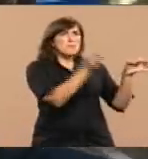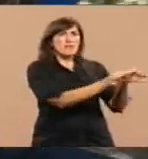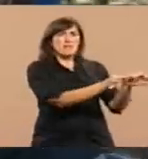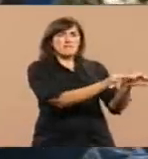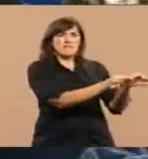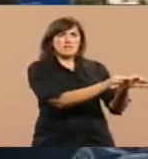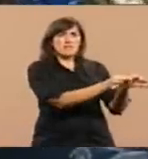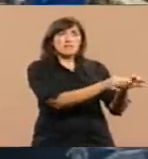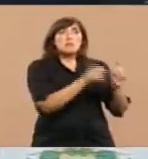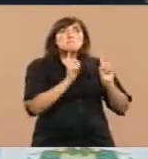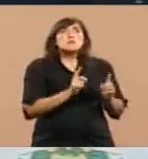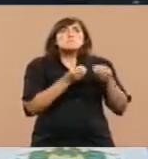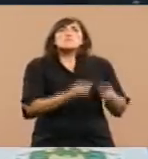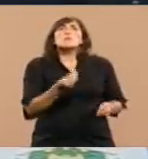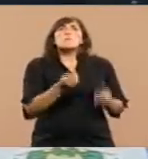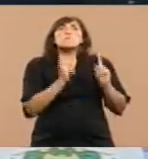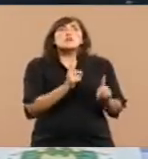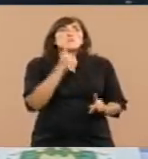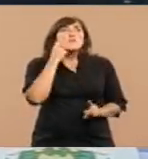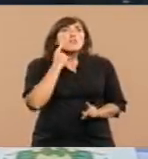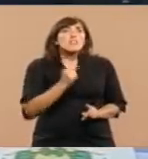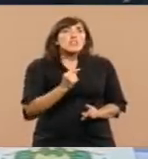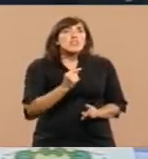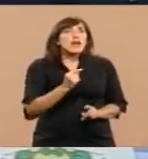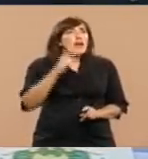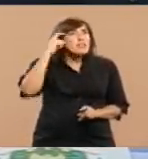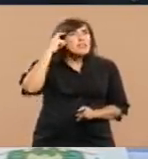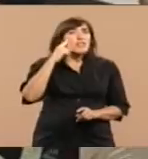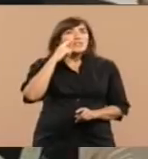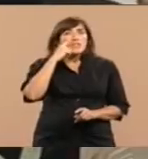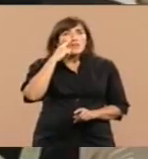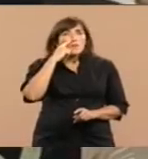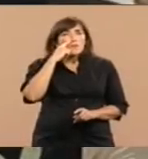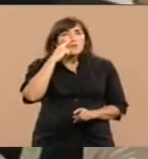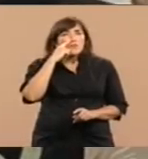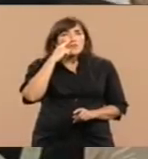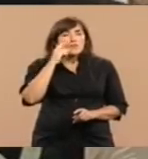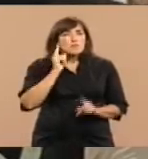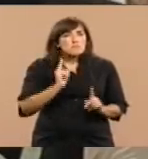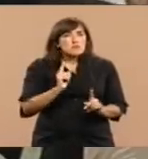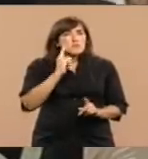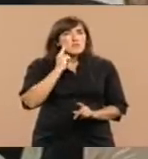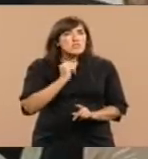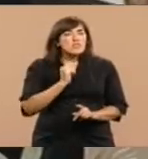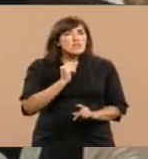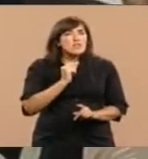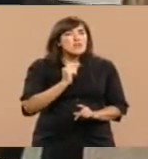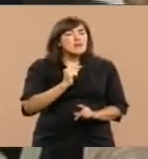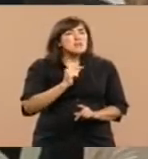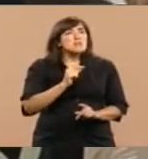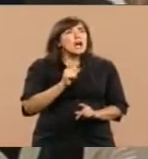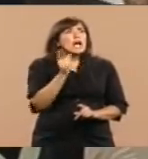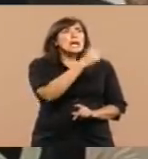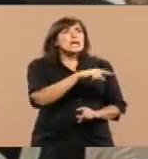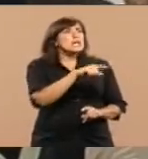el mismo 10 de junio, cuando luego trajeron prácticamente